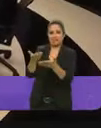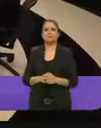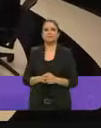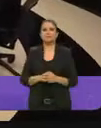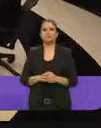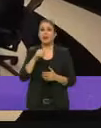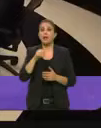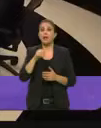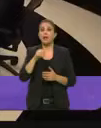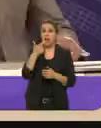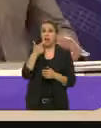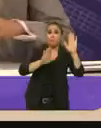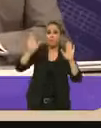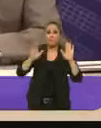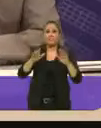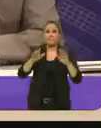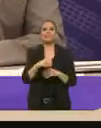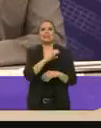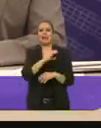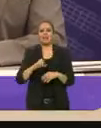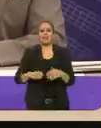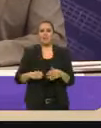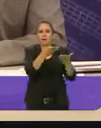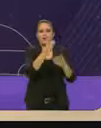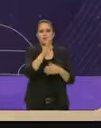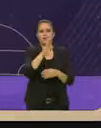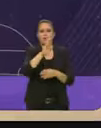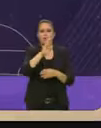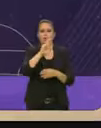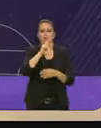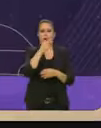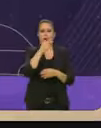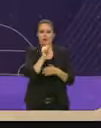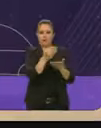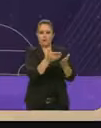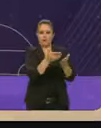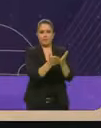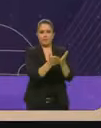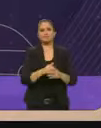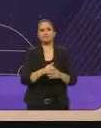¿alguien quiere? ¿Candidata? Clara Burgada, adelante. Gracias, gracias. Bueno,